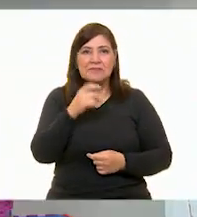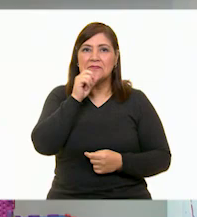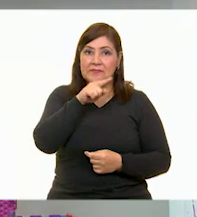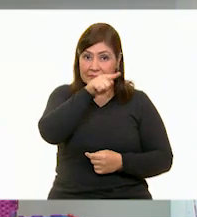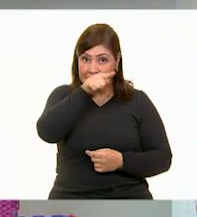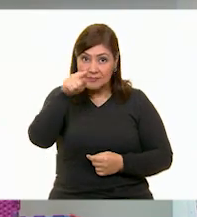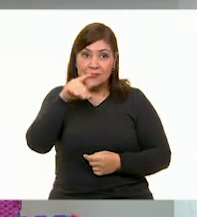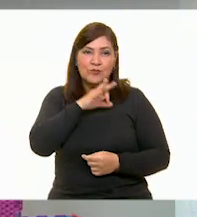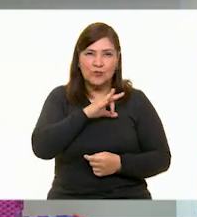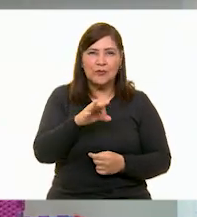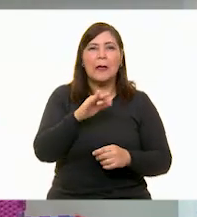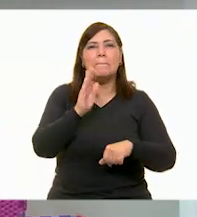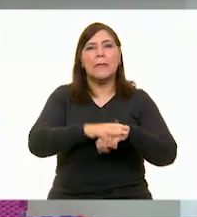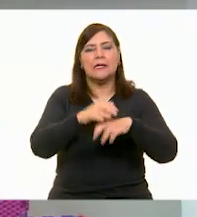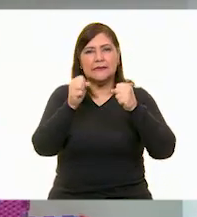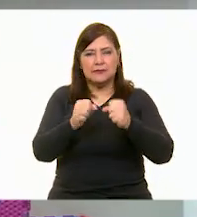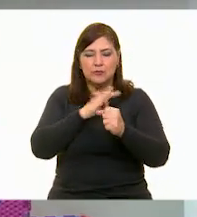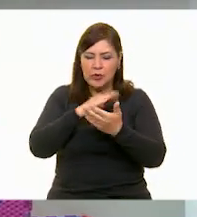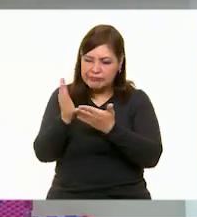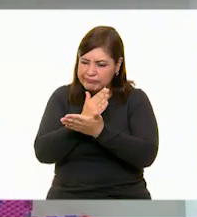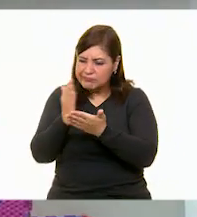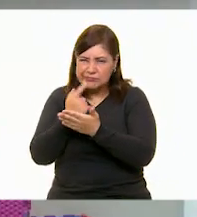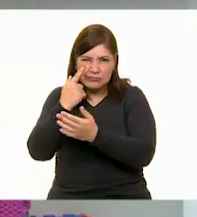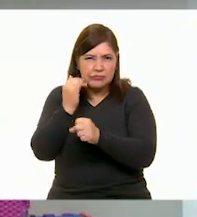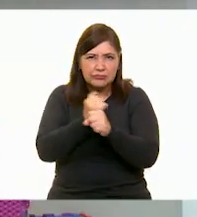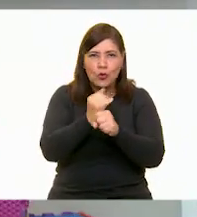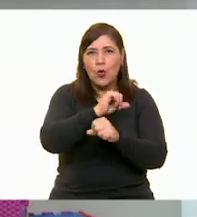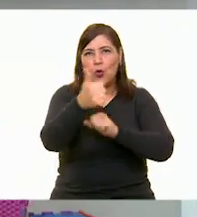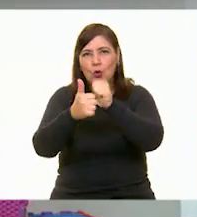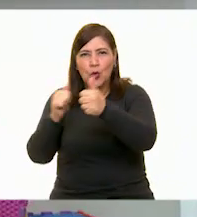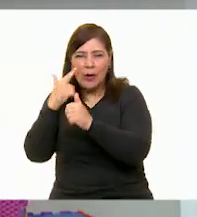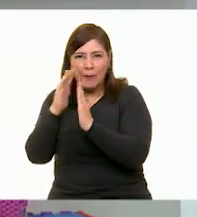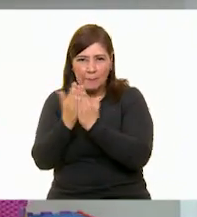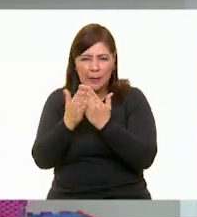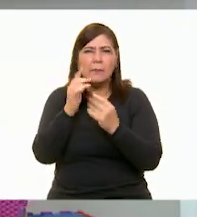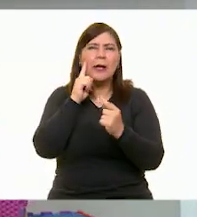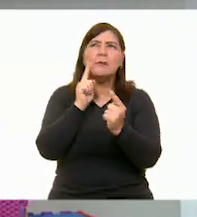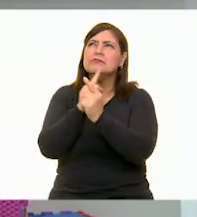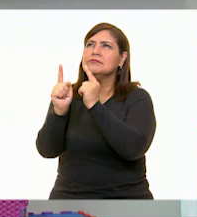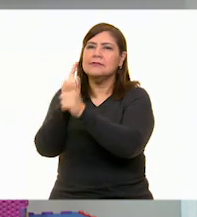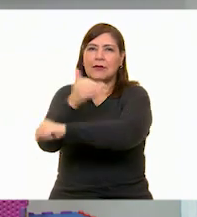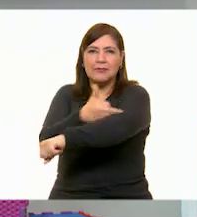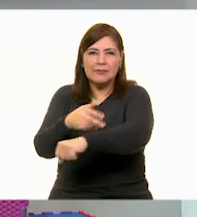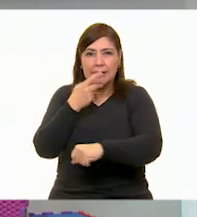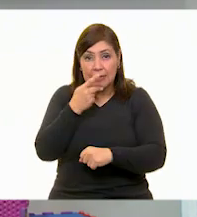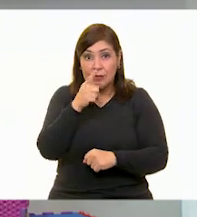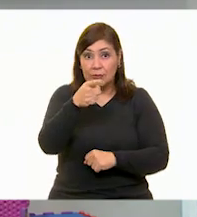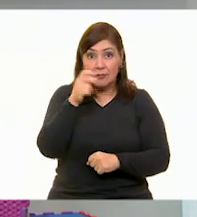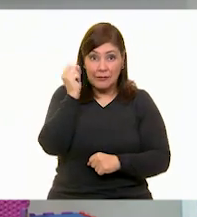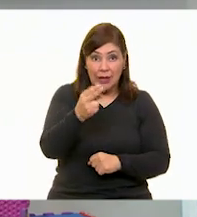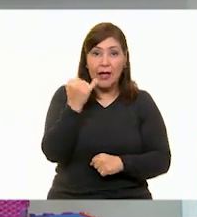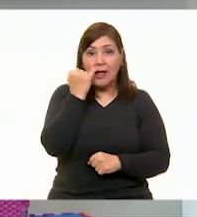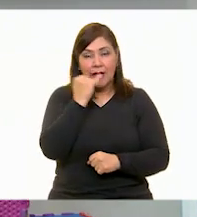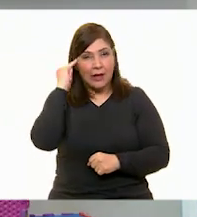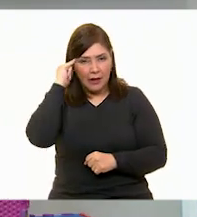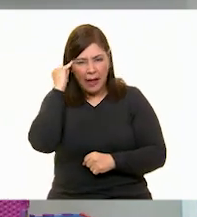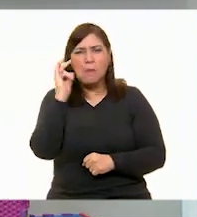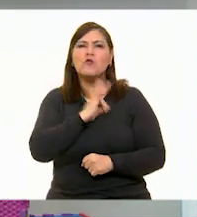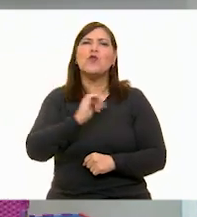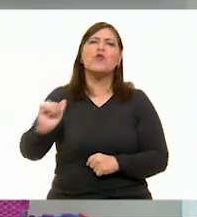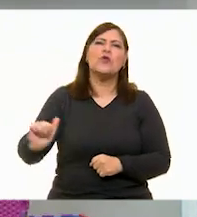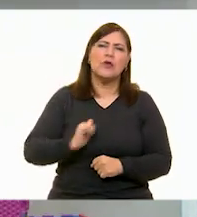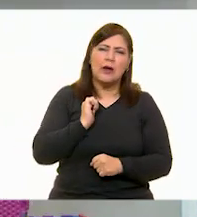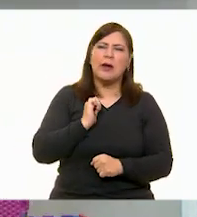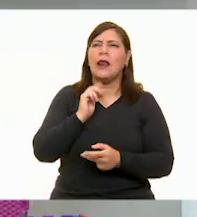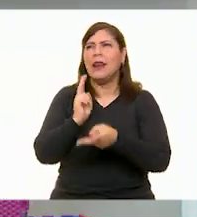ti, si te es posible, consulta otros libros y comenta el tema de hoy con tu familia, si tienes la fortuna de hablar una lengua indígena aprovecha también este